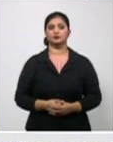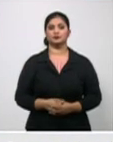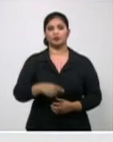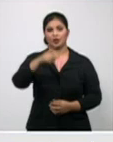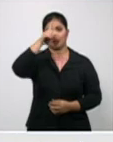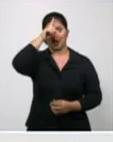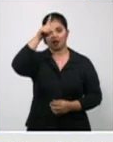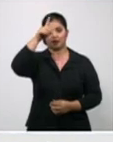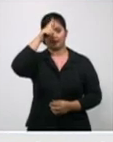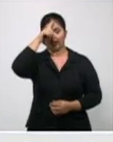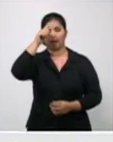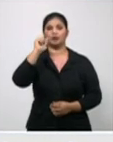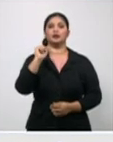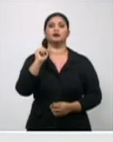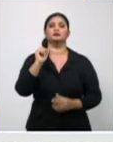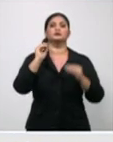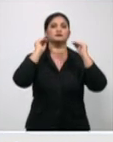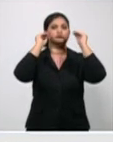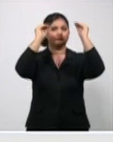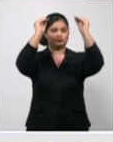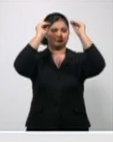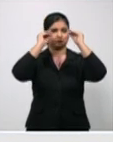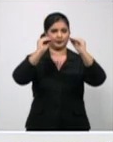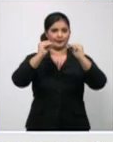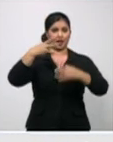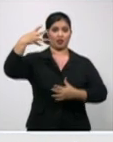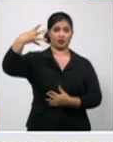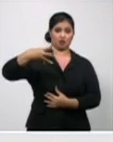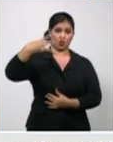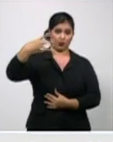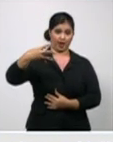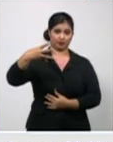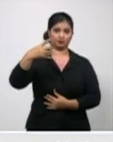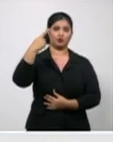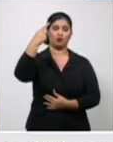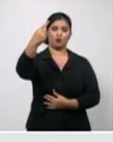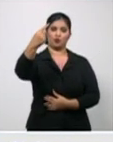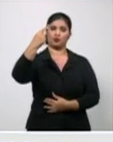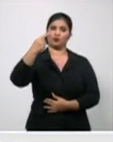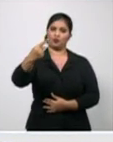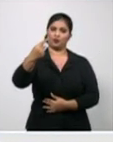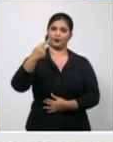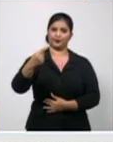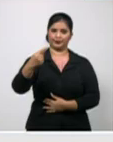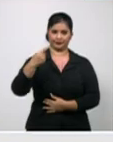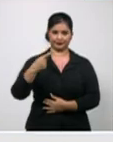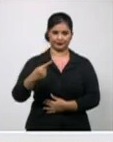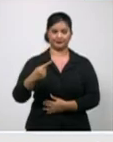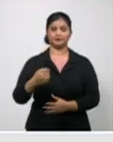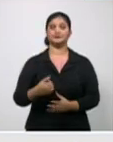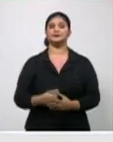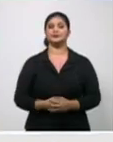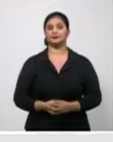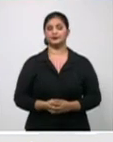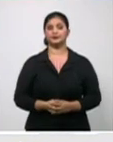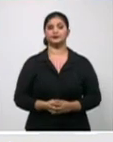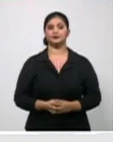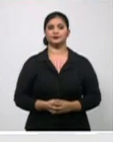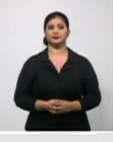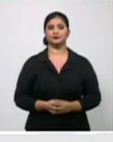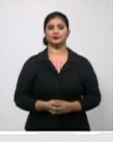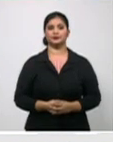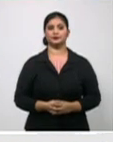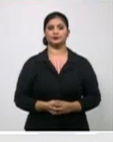Suiza, Namibia y Francia, un importado de cada uno. Se diagnosticaron ayer